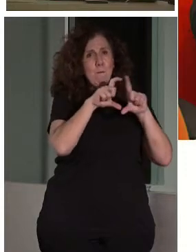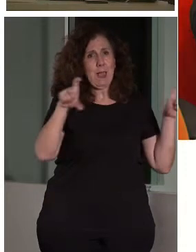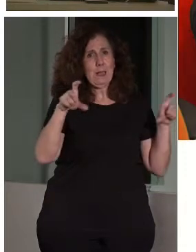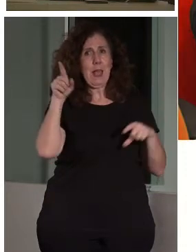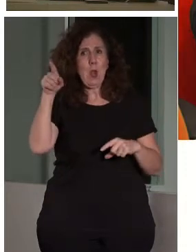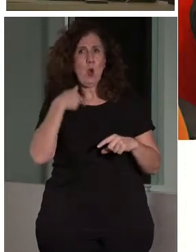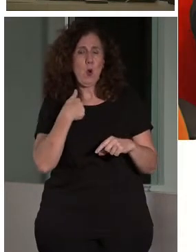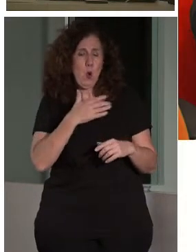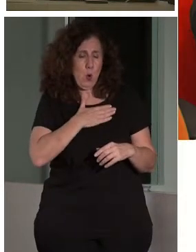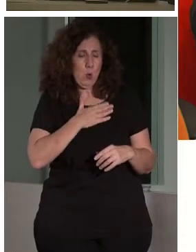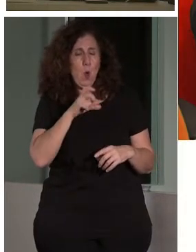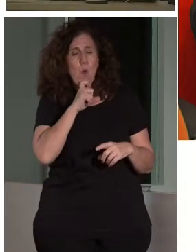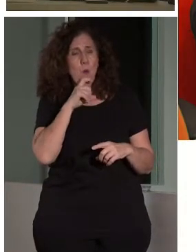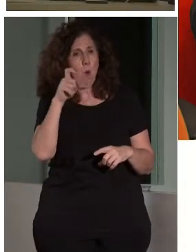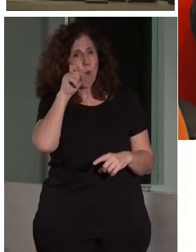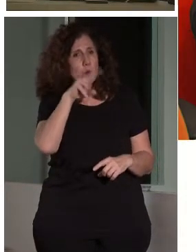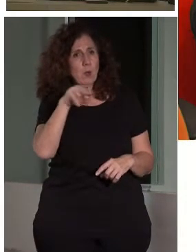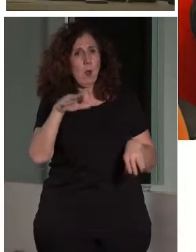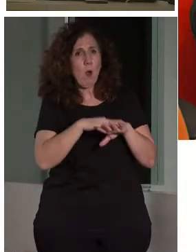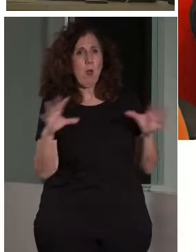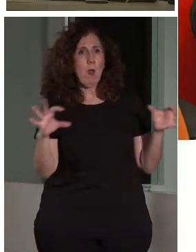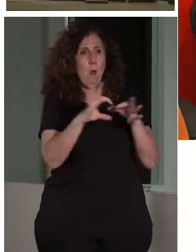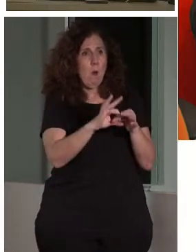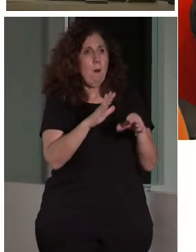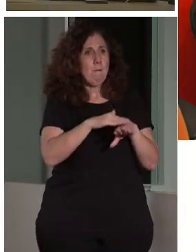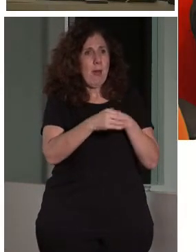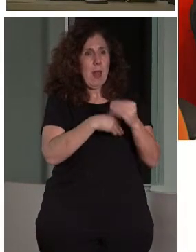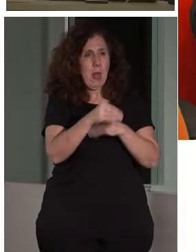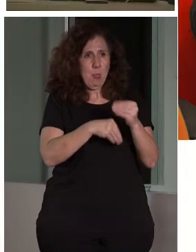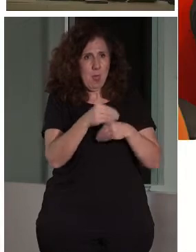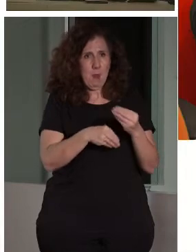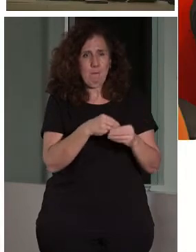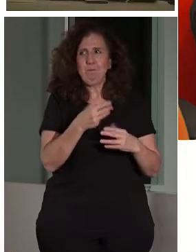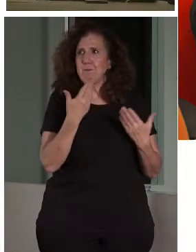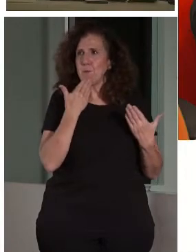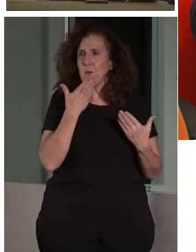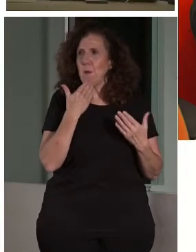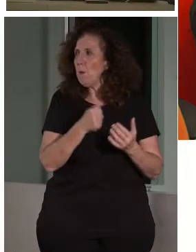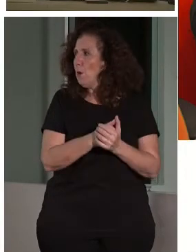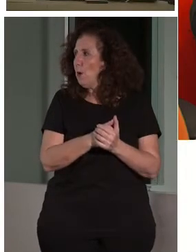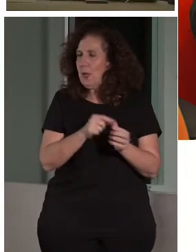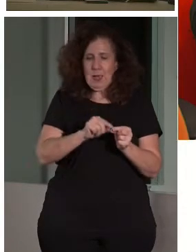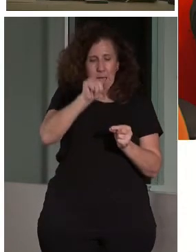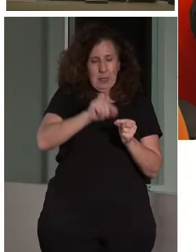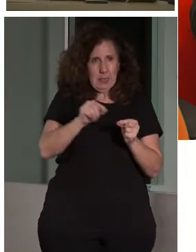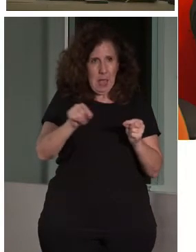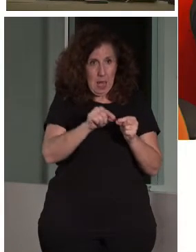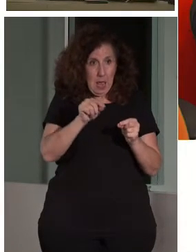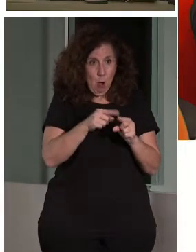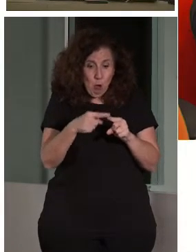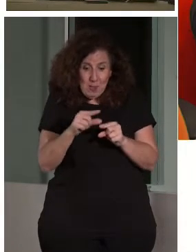cosas nuevas. Y fijaros que con una impresión 3D podemos manejar la escala para hacer táctiles cosas